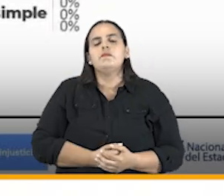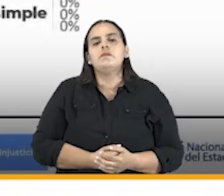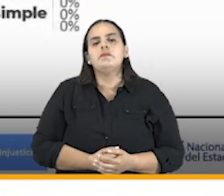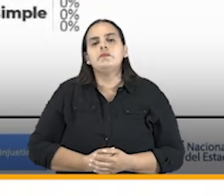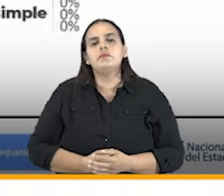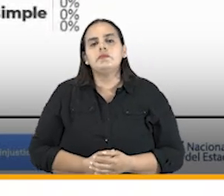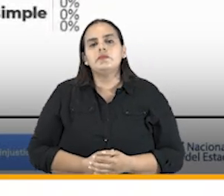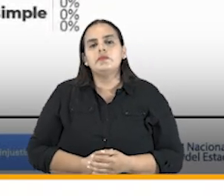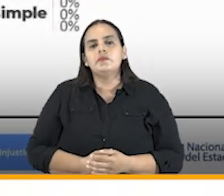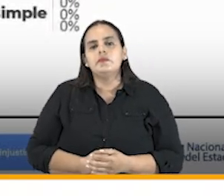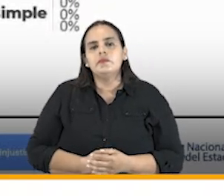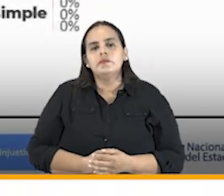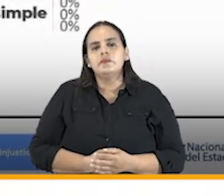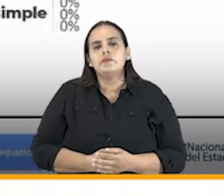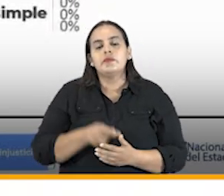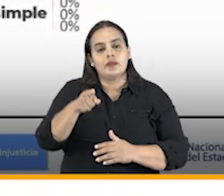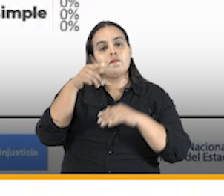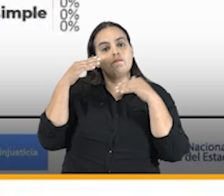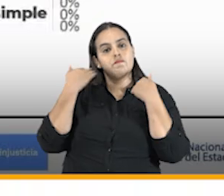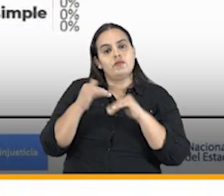los procesos,